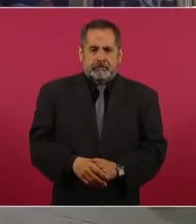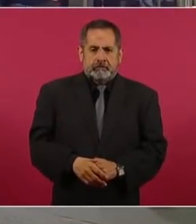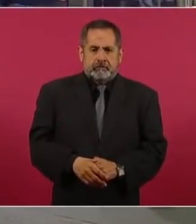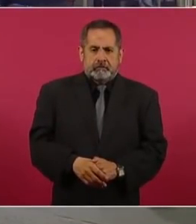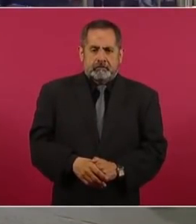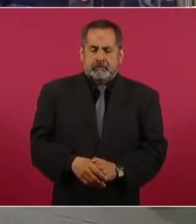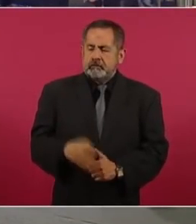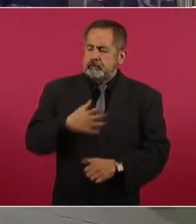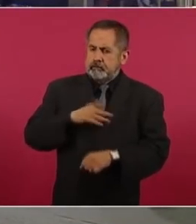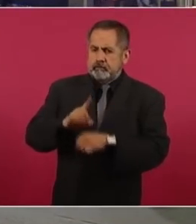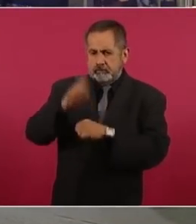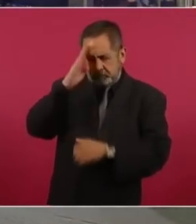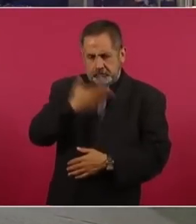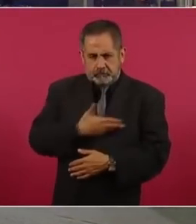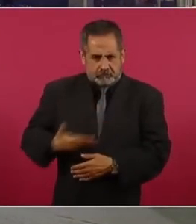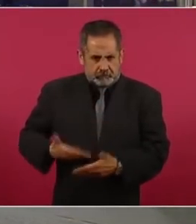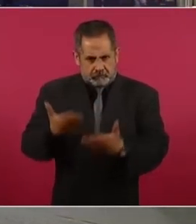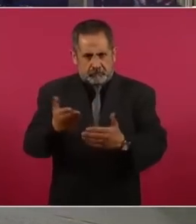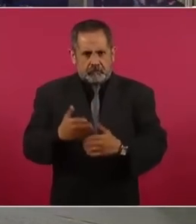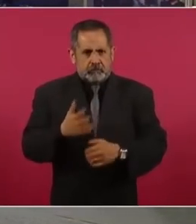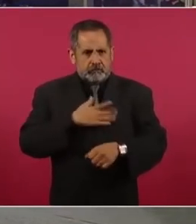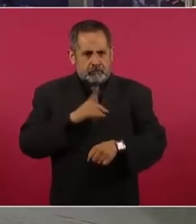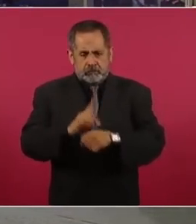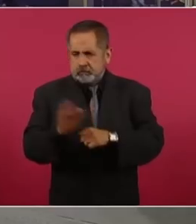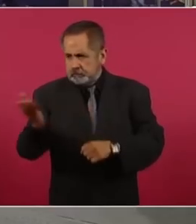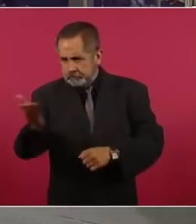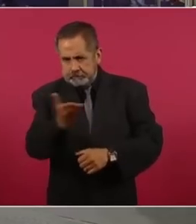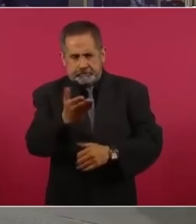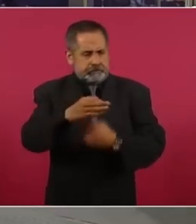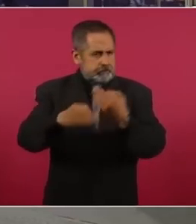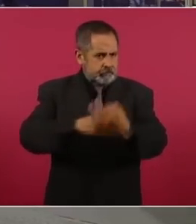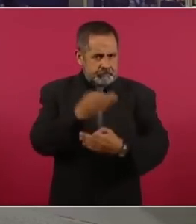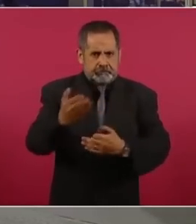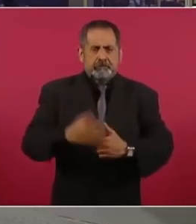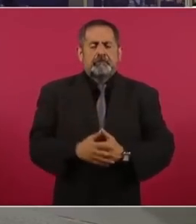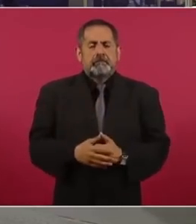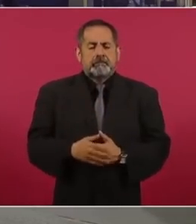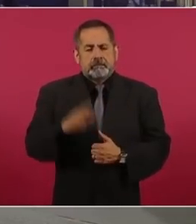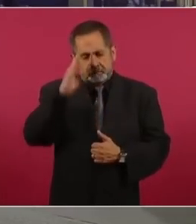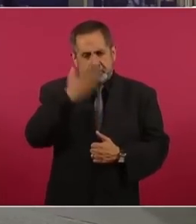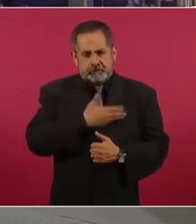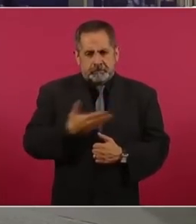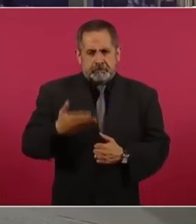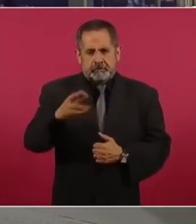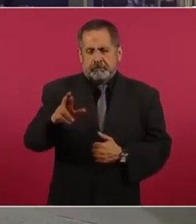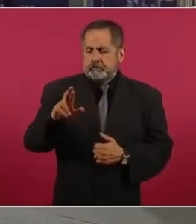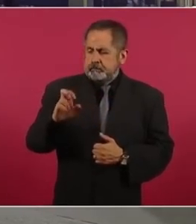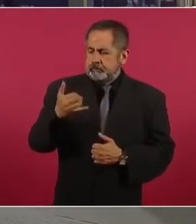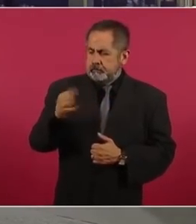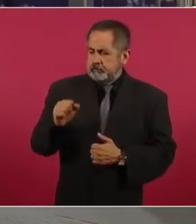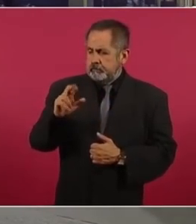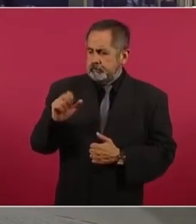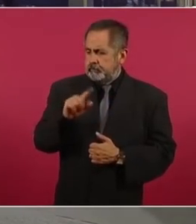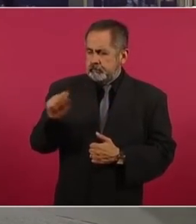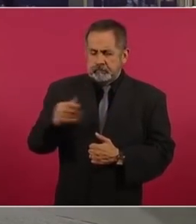Muy buenos días, señor presidente, muy buenos días a todos. Señor presidente Reyes Razo, su servidor,